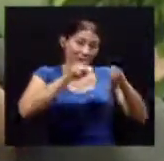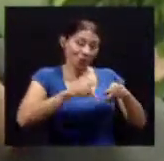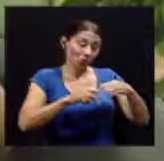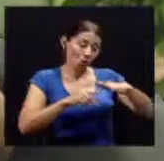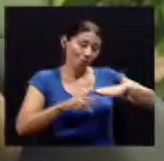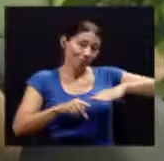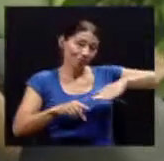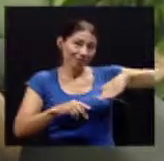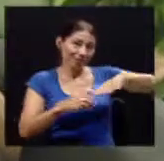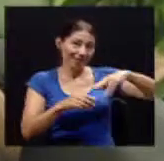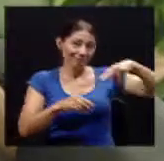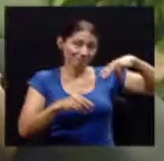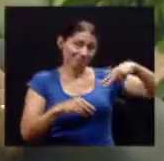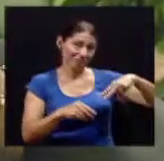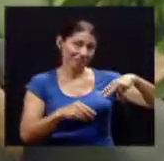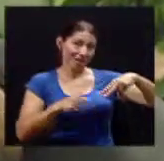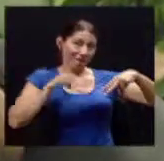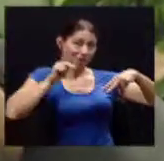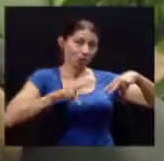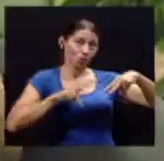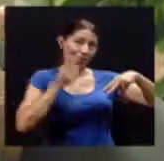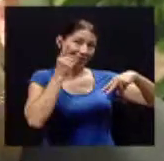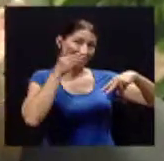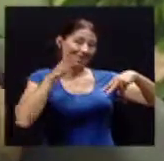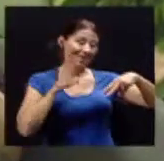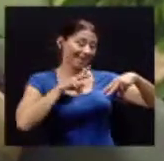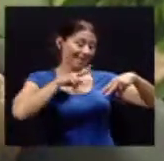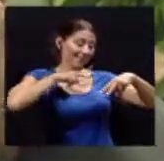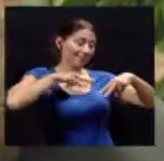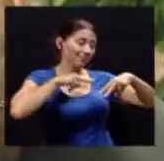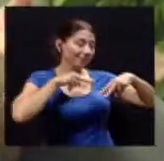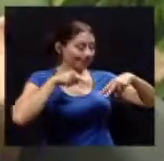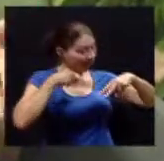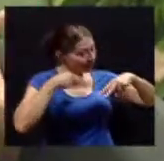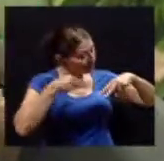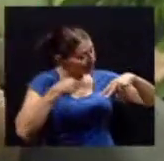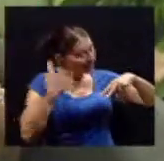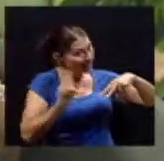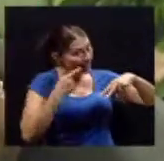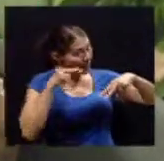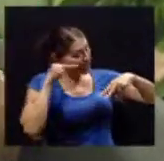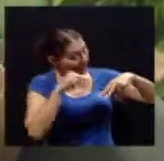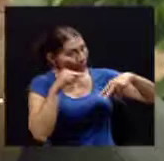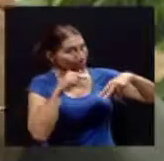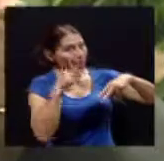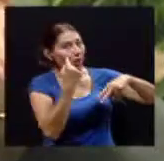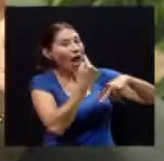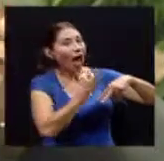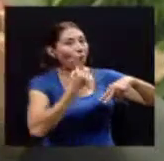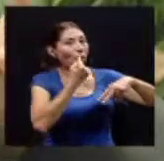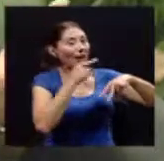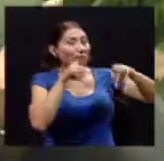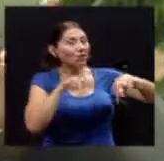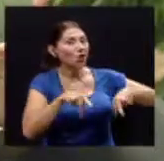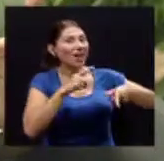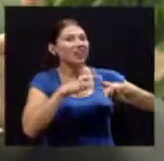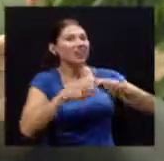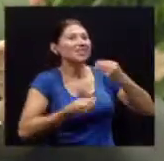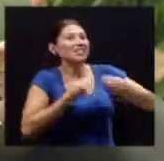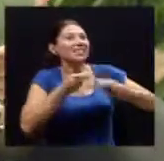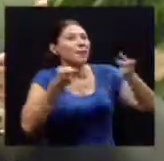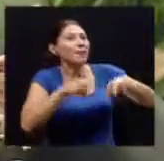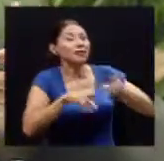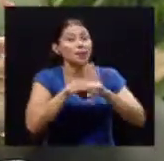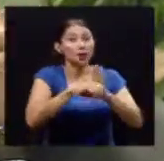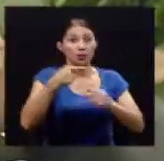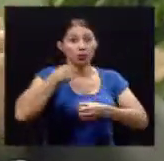tiempo en cierto ángulo y que domina o sea que determina su dominancia por ejemplo si yo soy derecho siempre le voy a entrar al paciente por